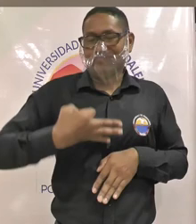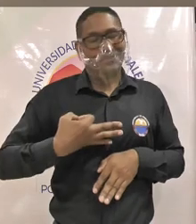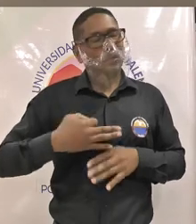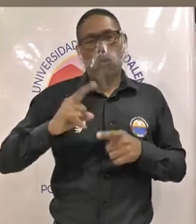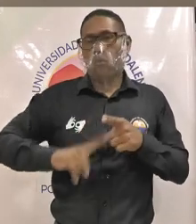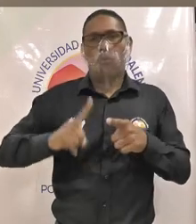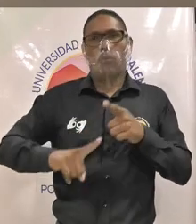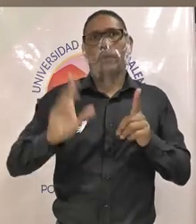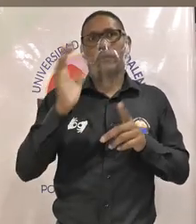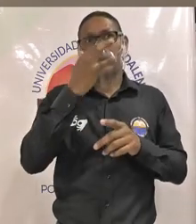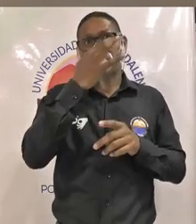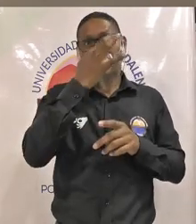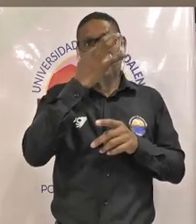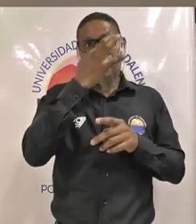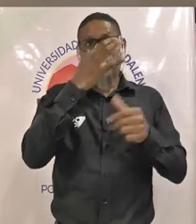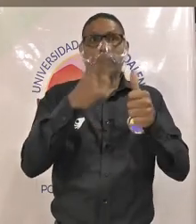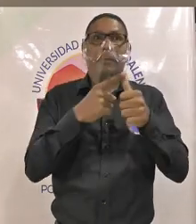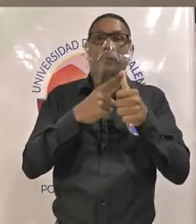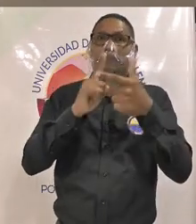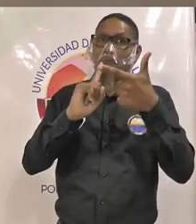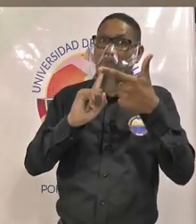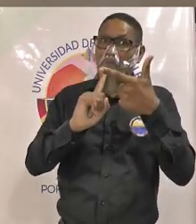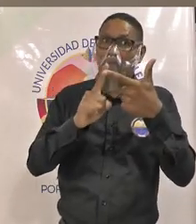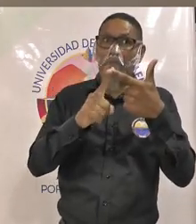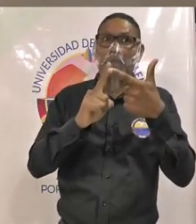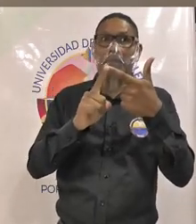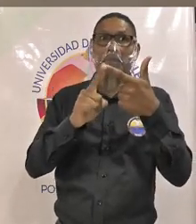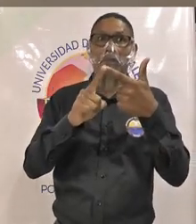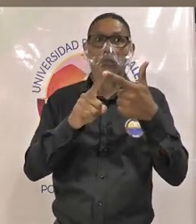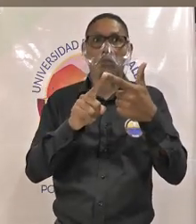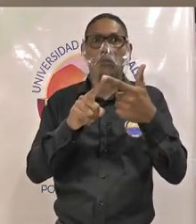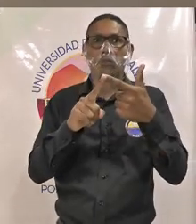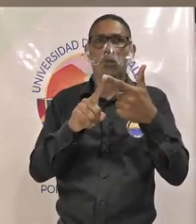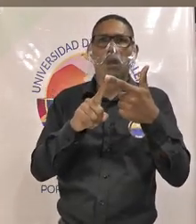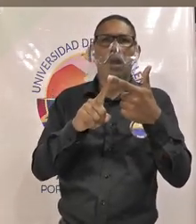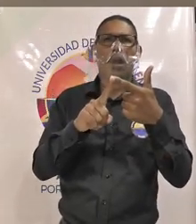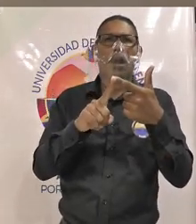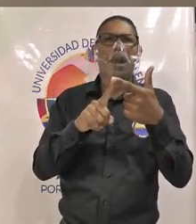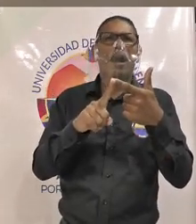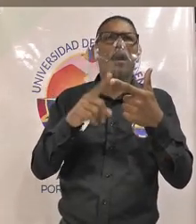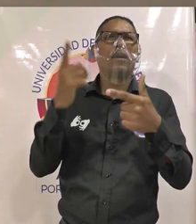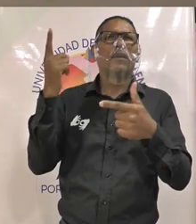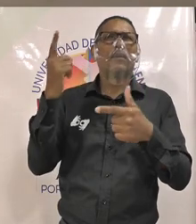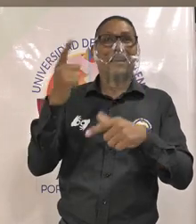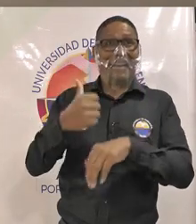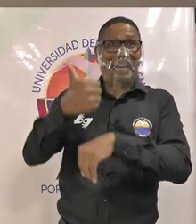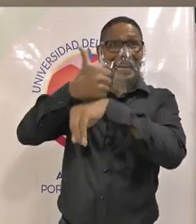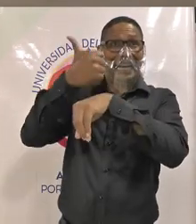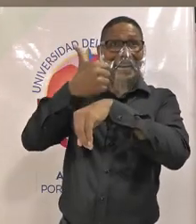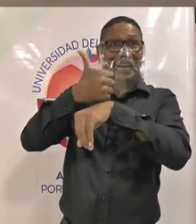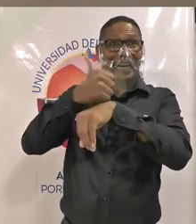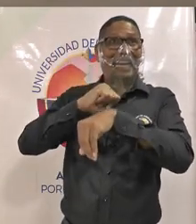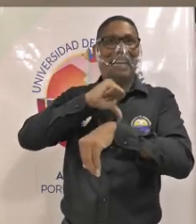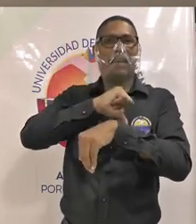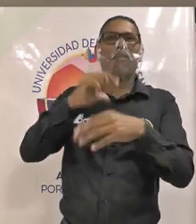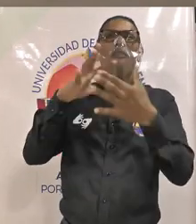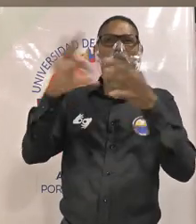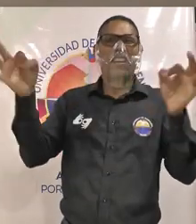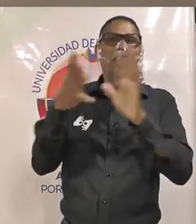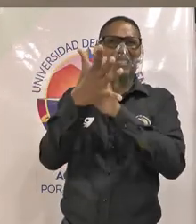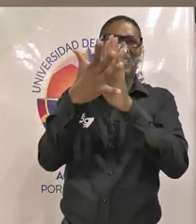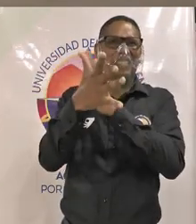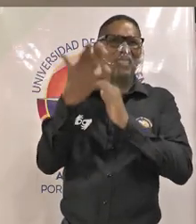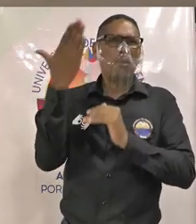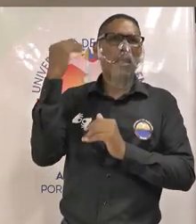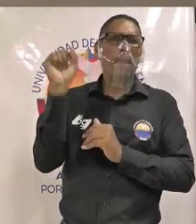principalmente eso segundo pues tocar una frase célebre que una vez nuestro querido rector de la universidad dijo en su